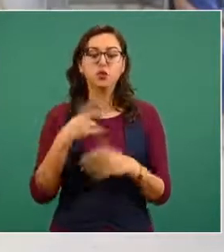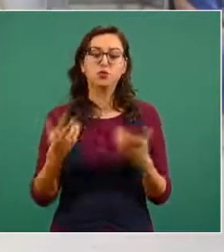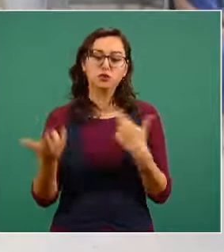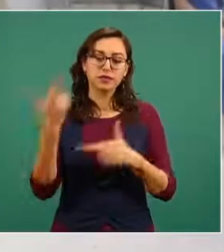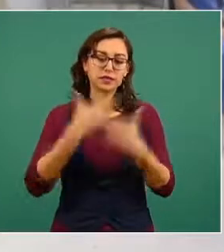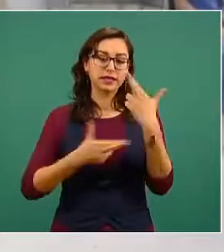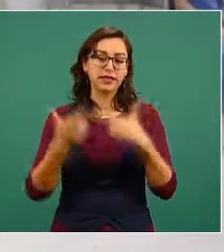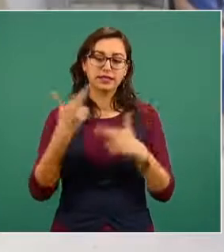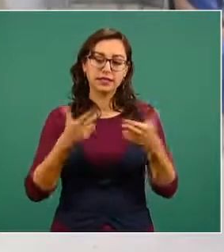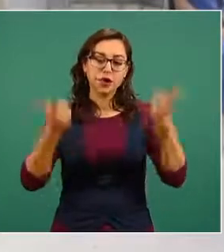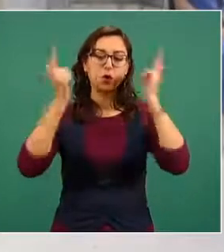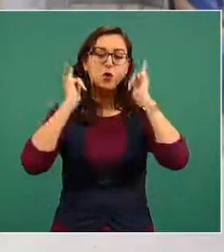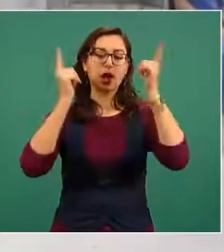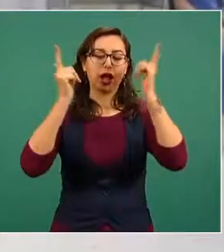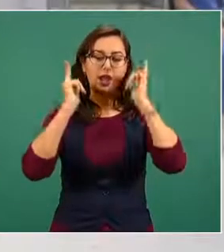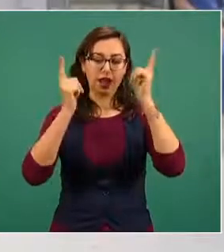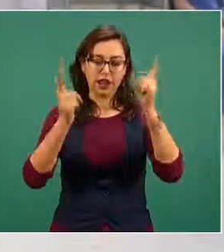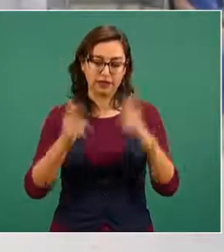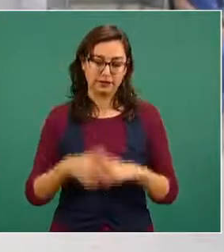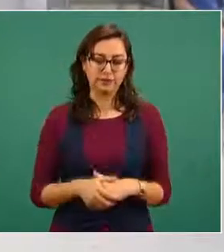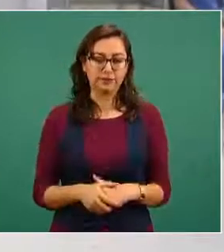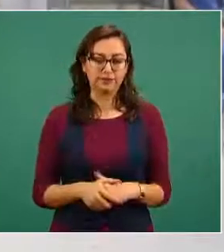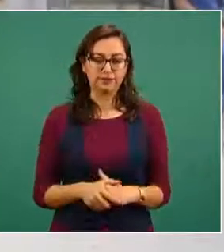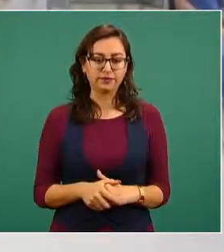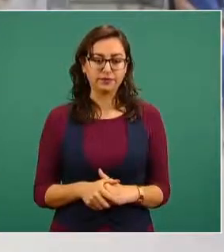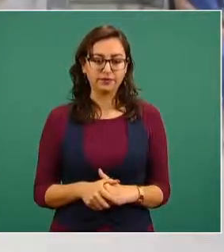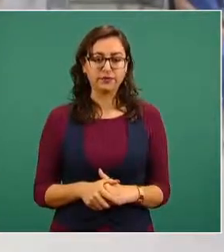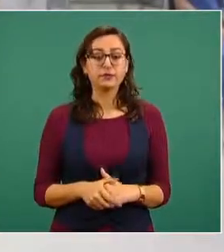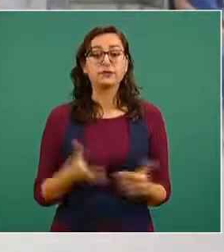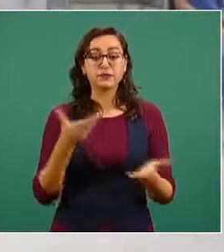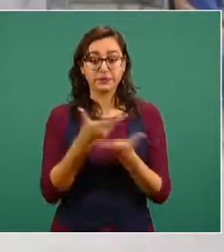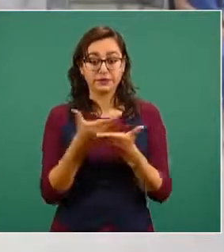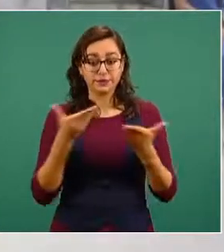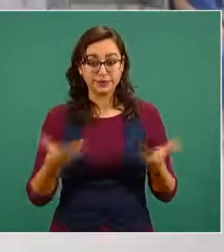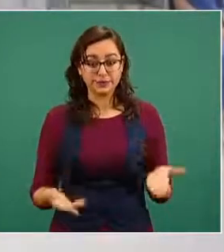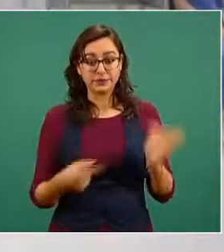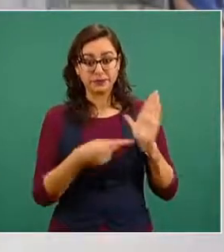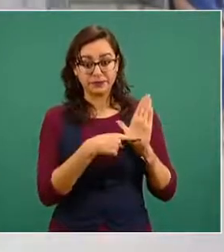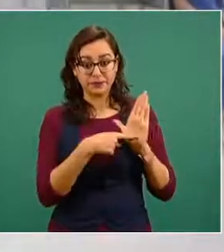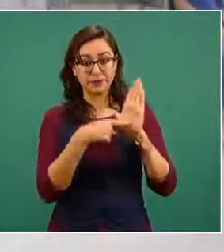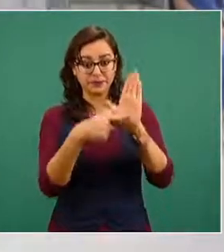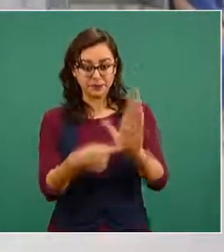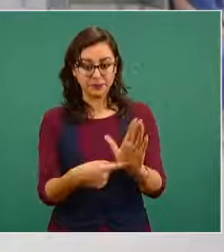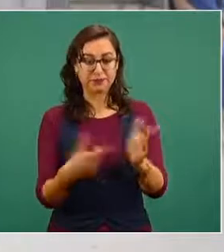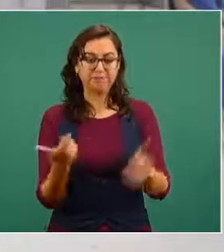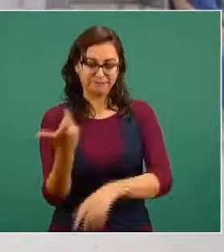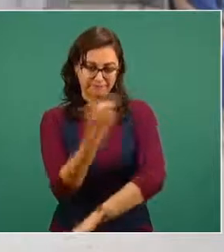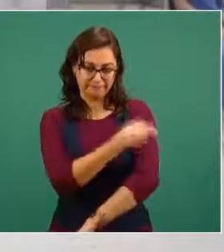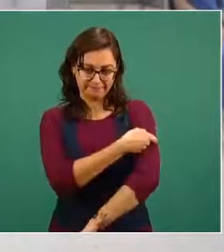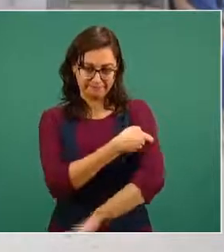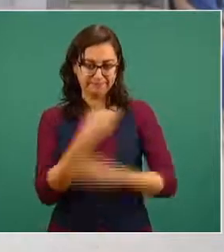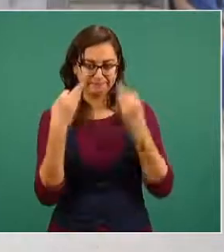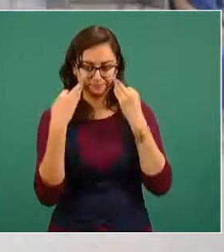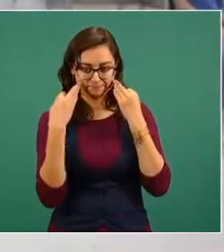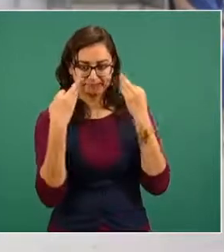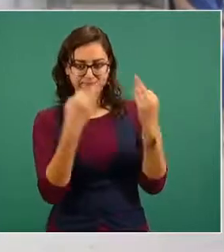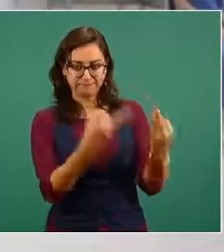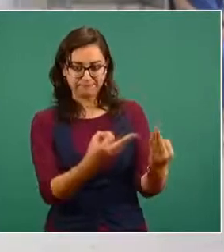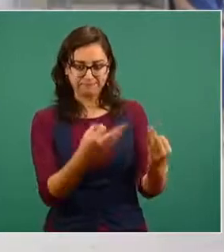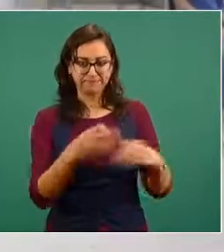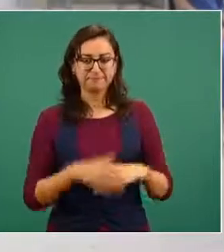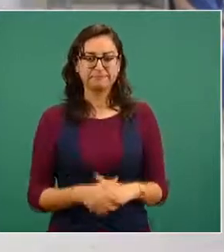anhelamos si me permite le mostraré la actividad que estamos desarrollando